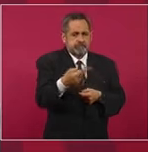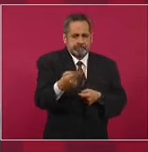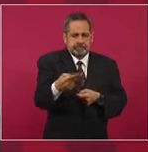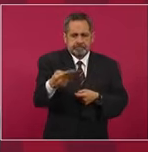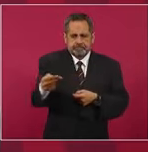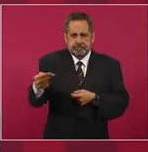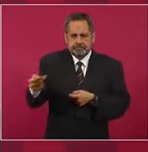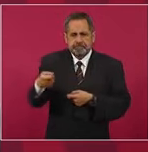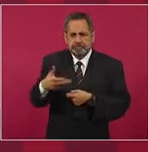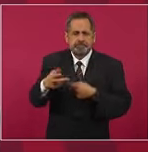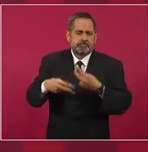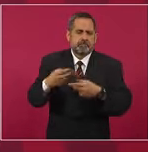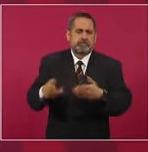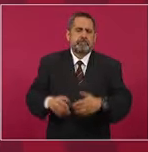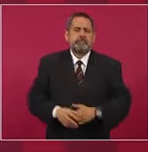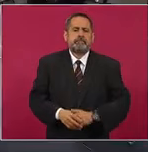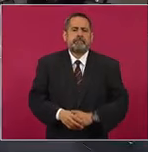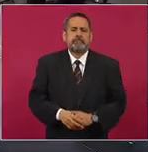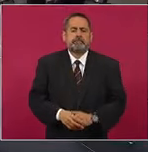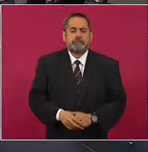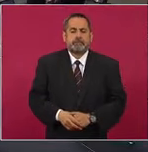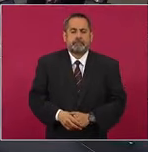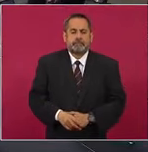poniendo los nombres. Gracias.